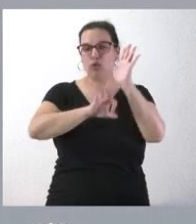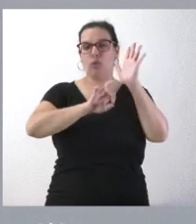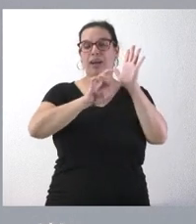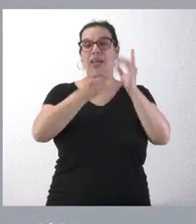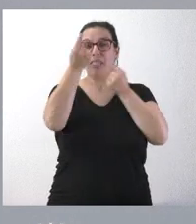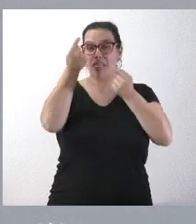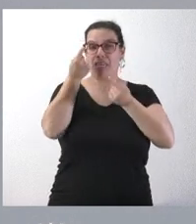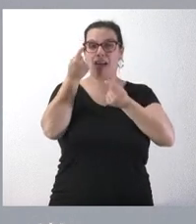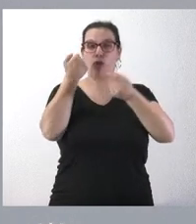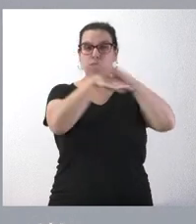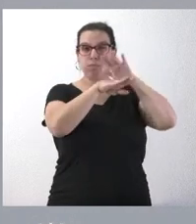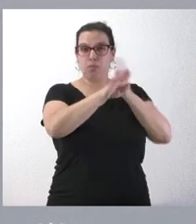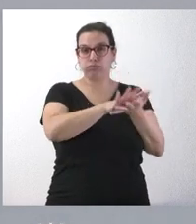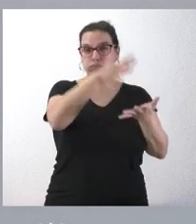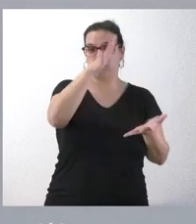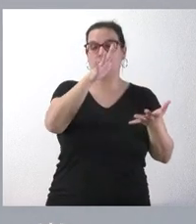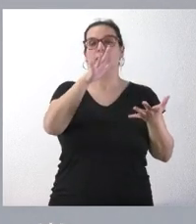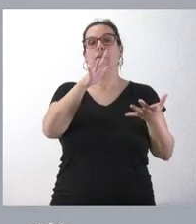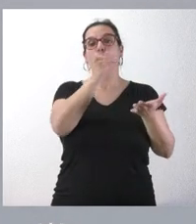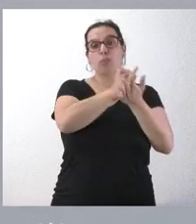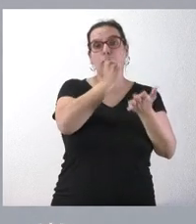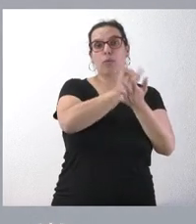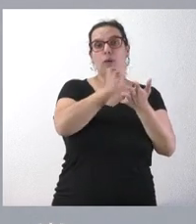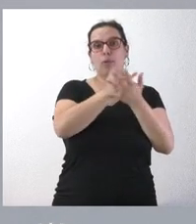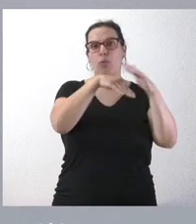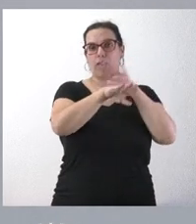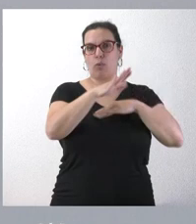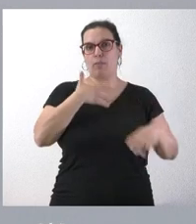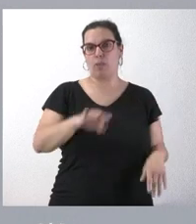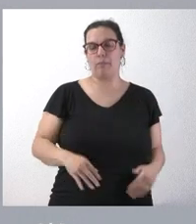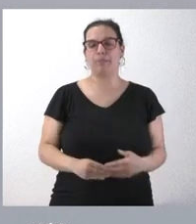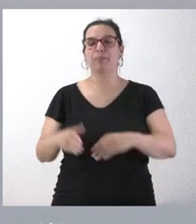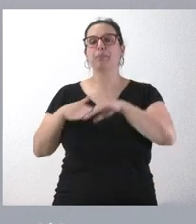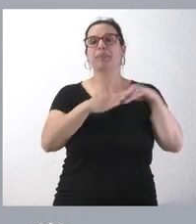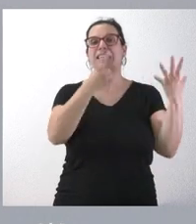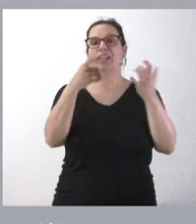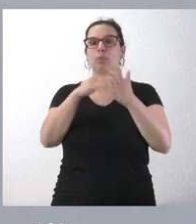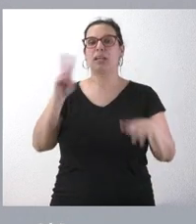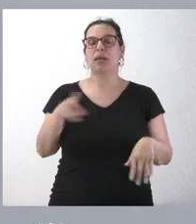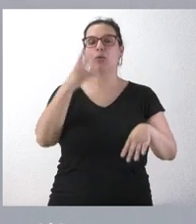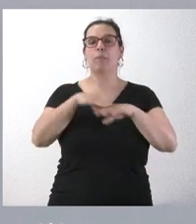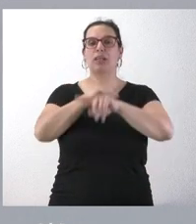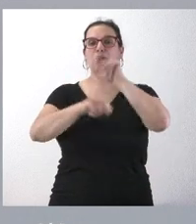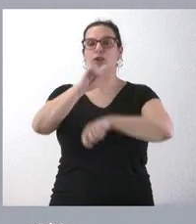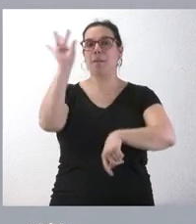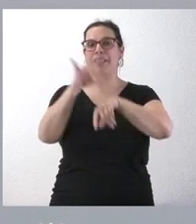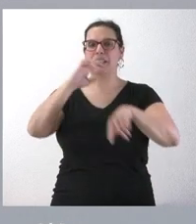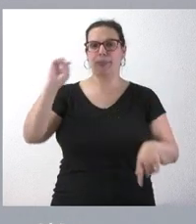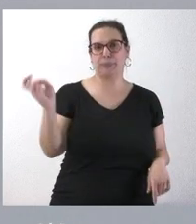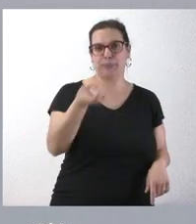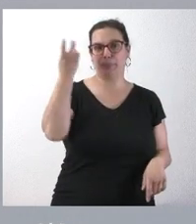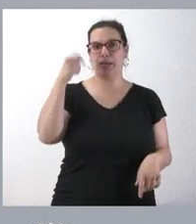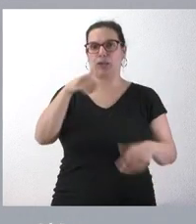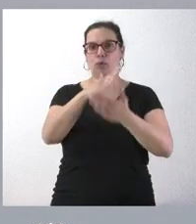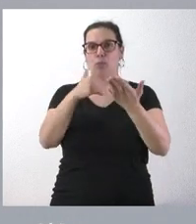pruebas diagnósticas no radiológicas en Castilla y León. 600.000 euros para varias asociaciones de pacientes de nuestra comunidad autónoma.